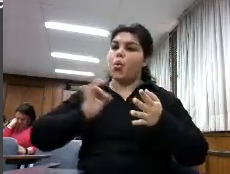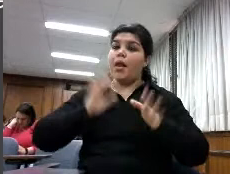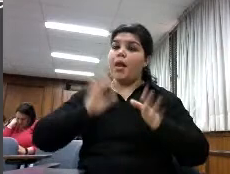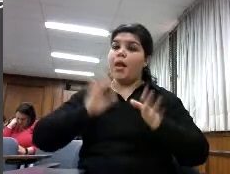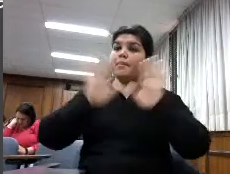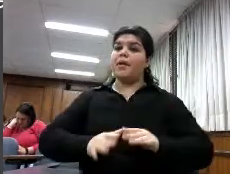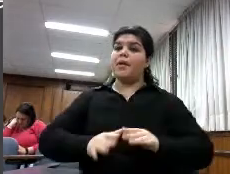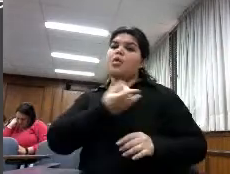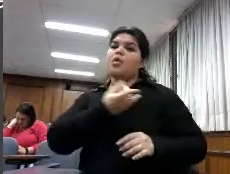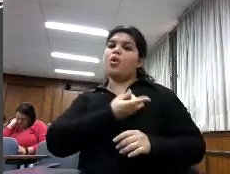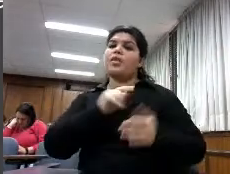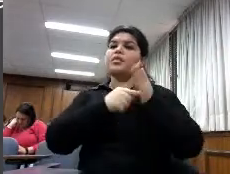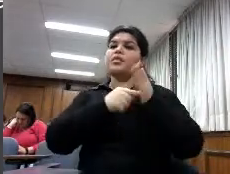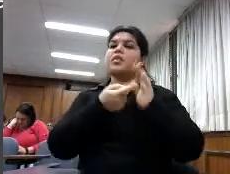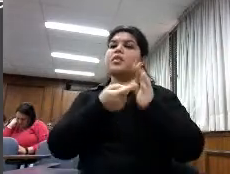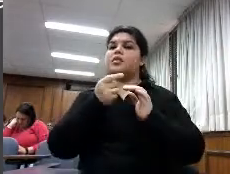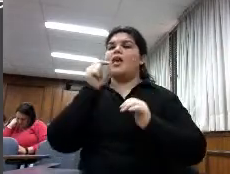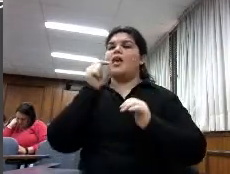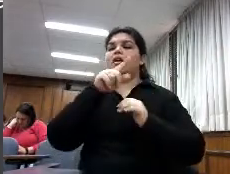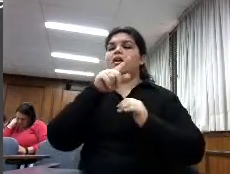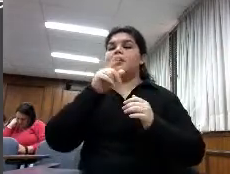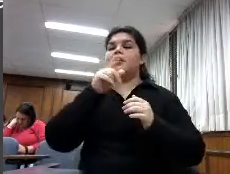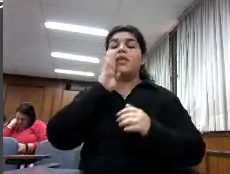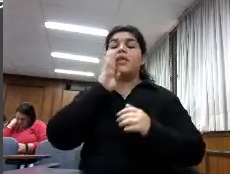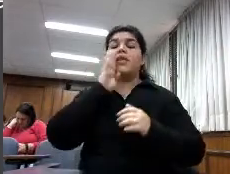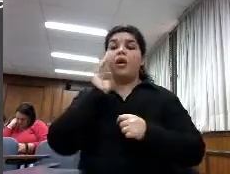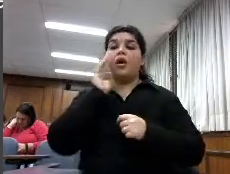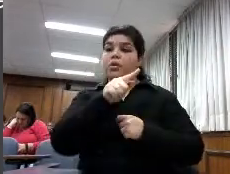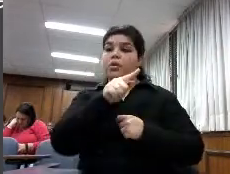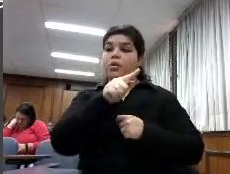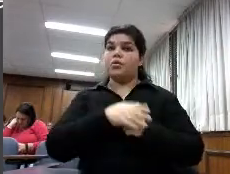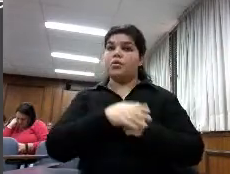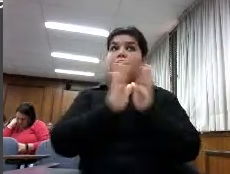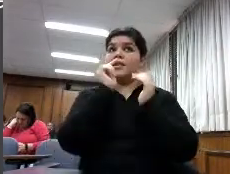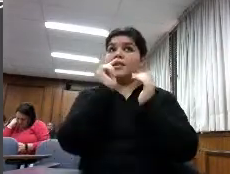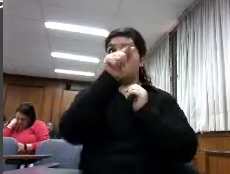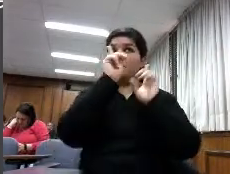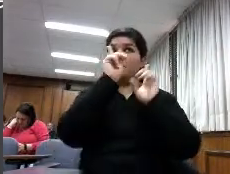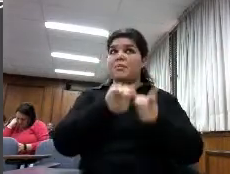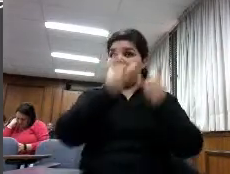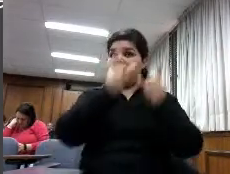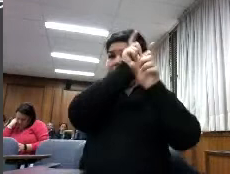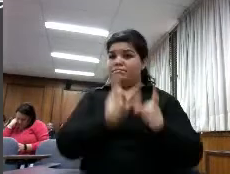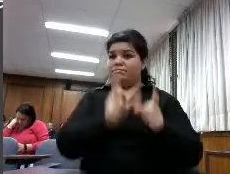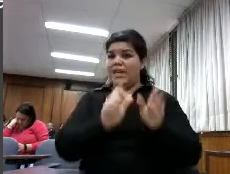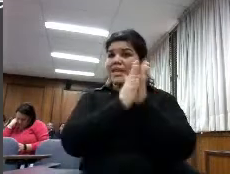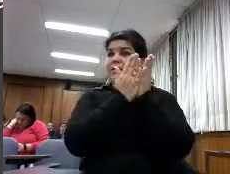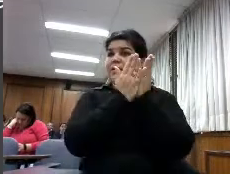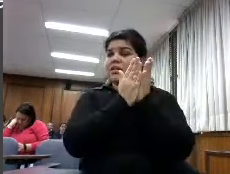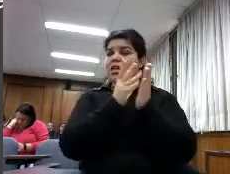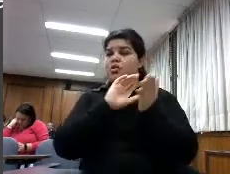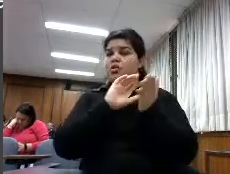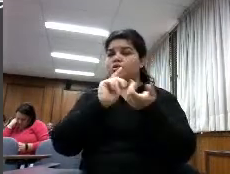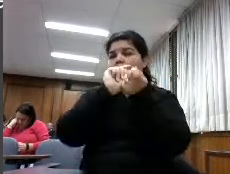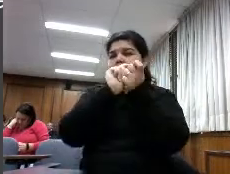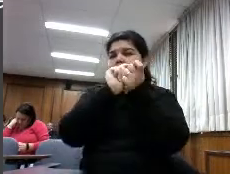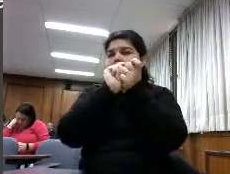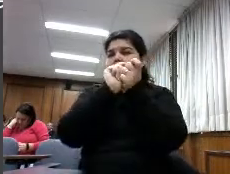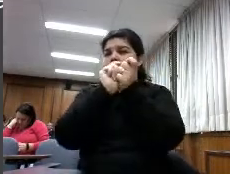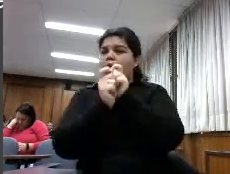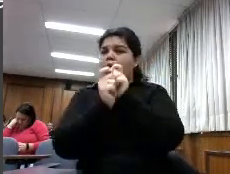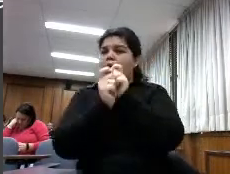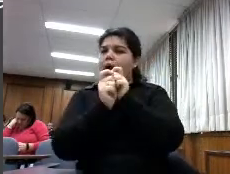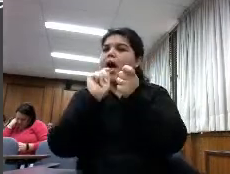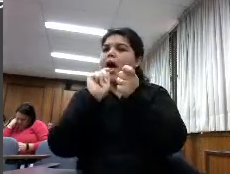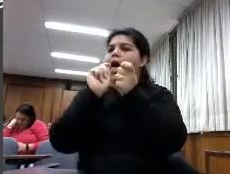la revista que veis ahí que es Library Journal y la adaptamos un poquito a las necesidades que nos